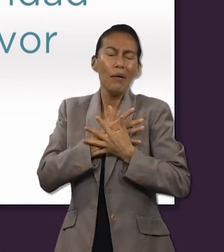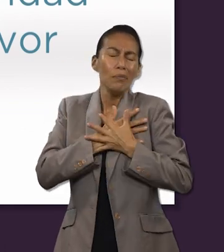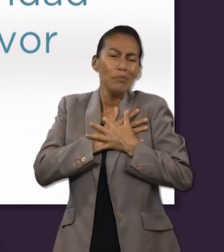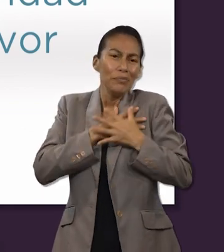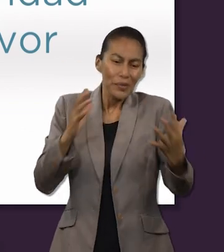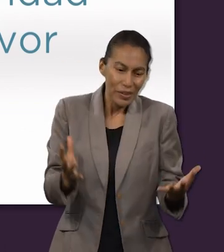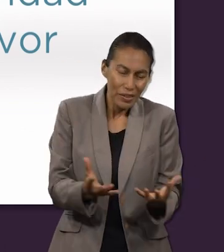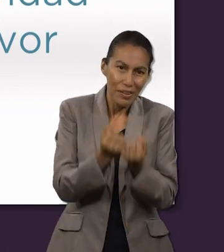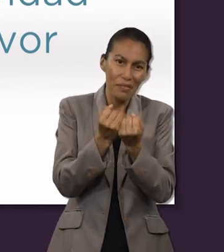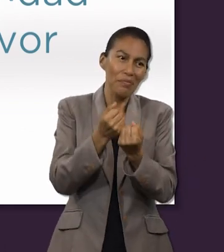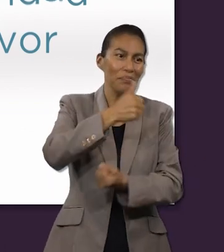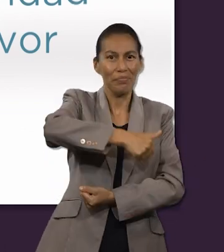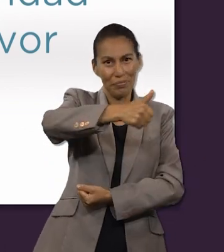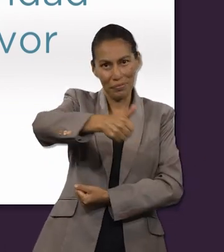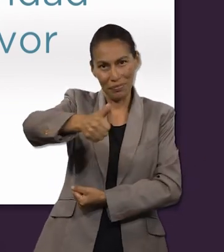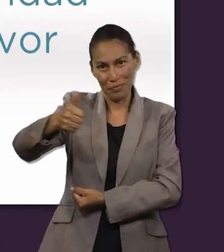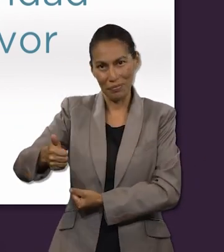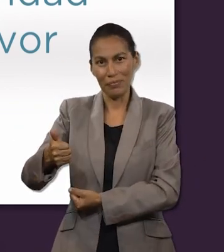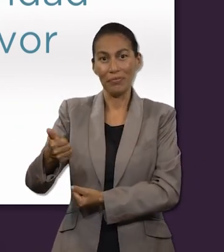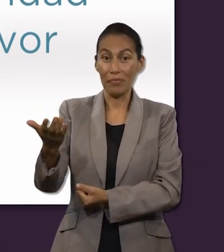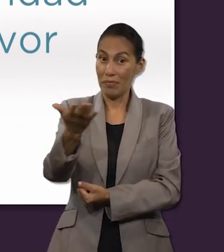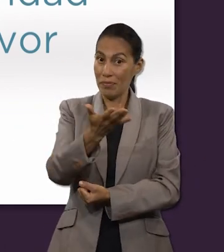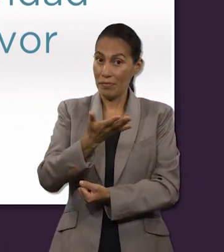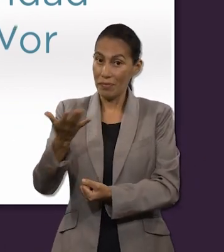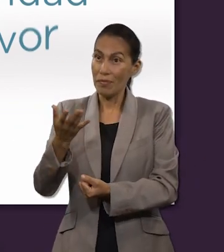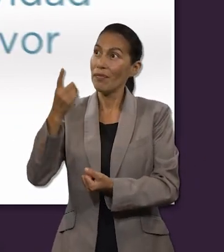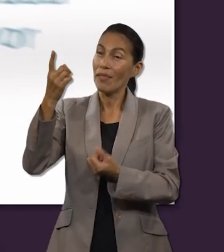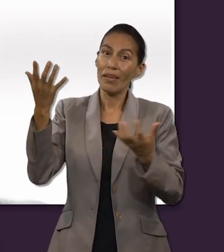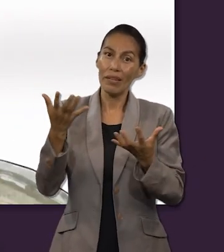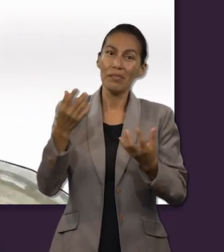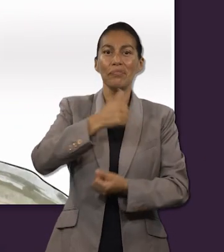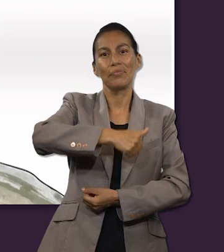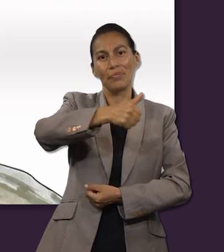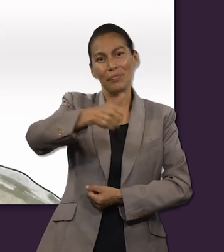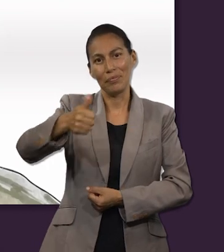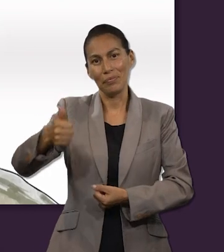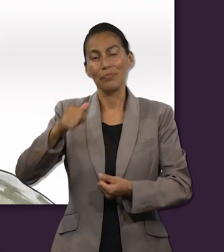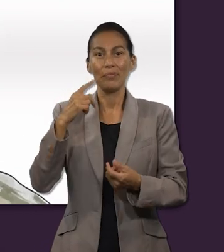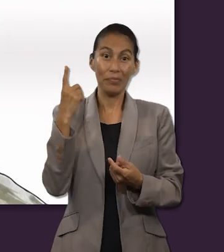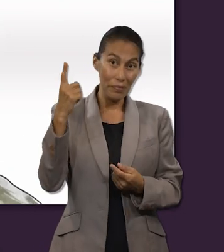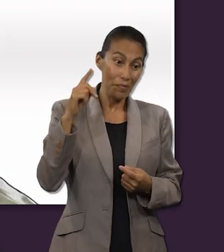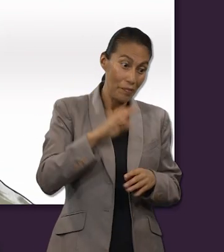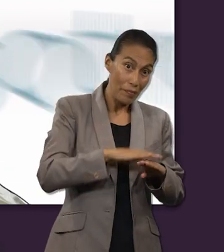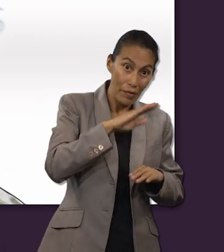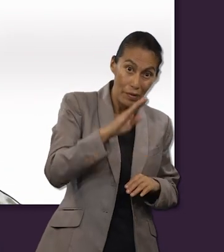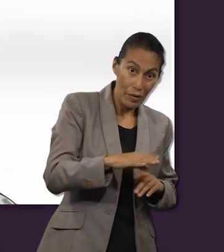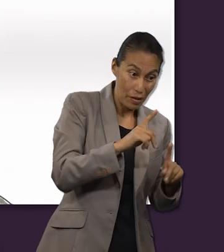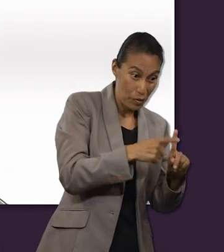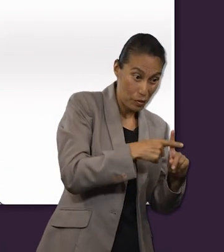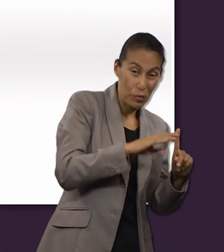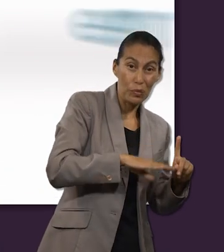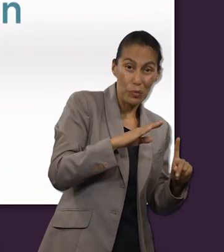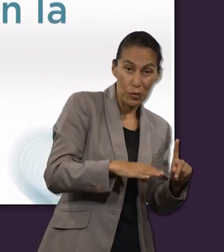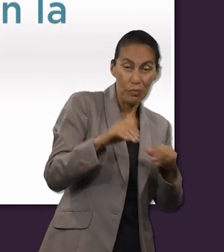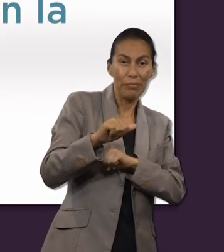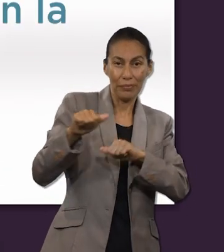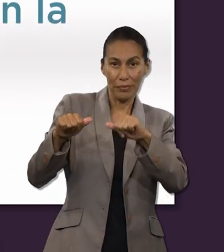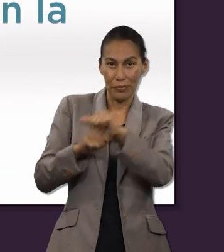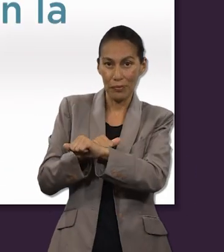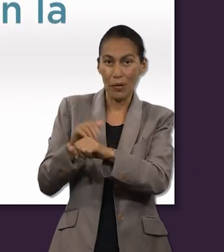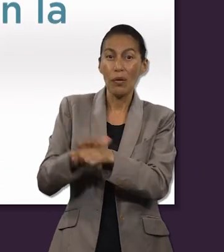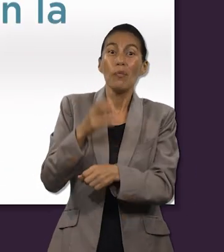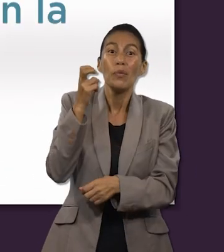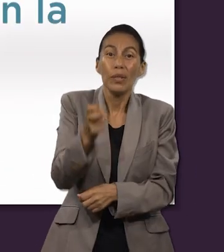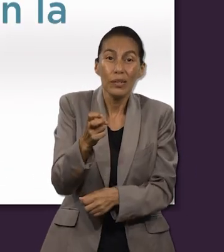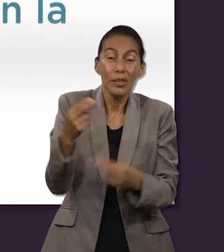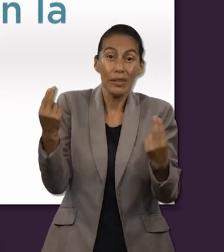una continuación de su actividad salvífica en nuestro favor y la integración de su obra por nosotros en la cruz.